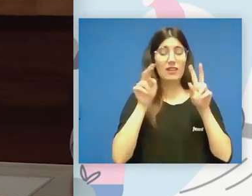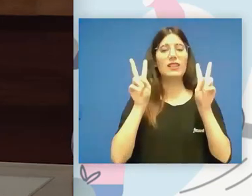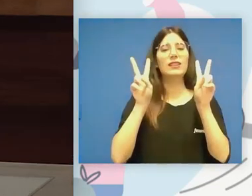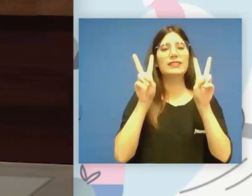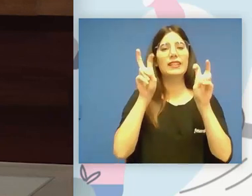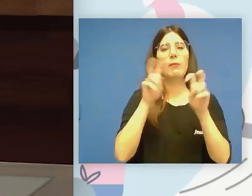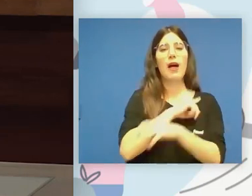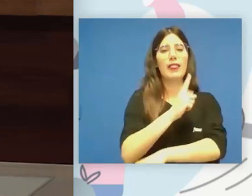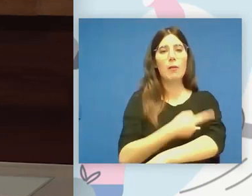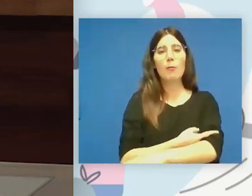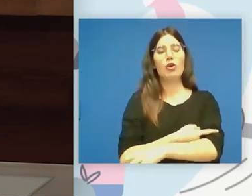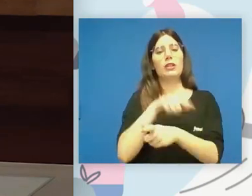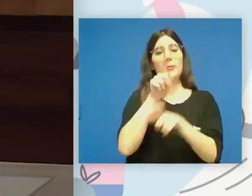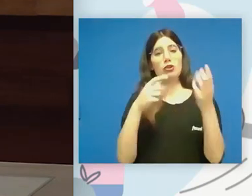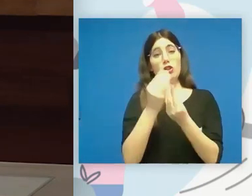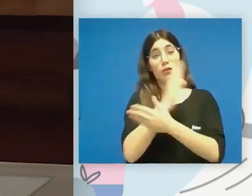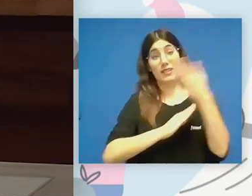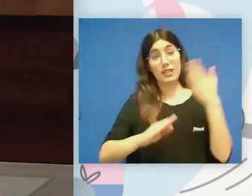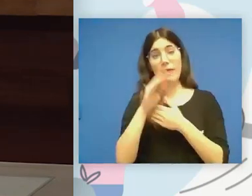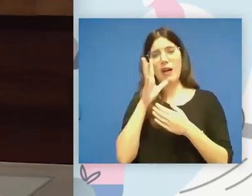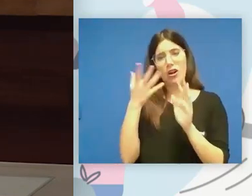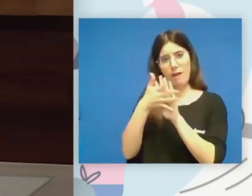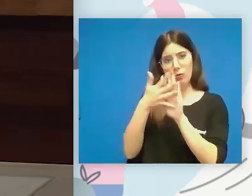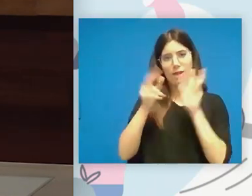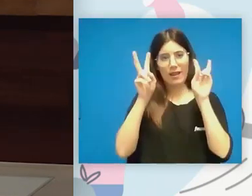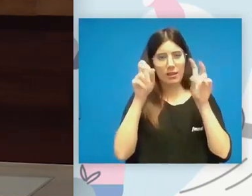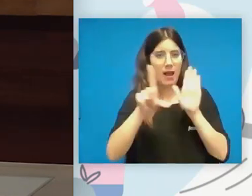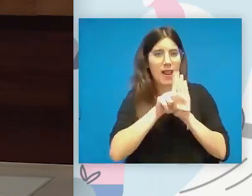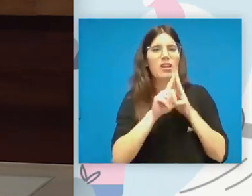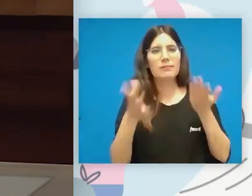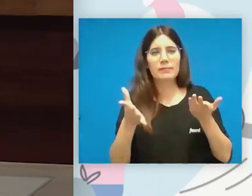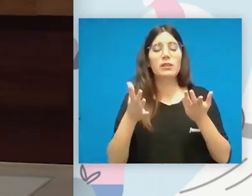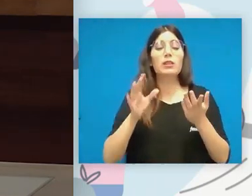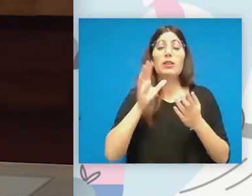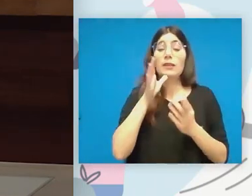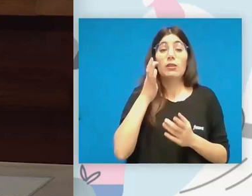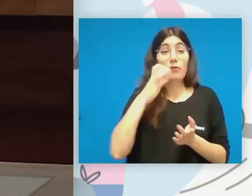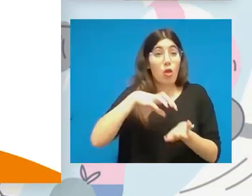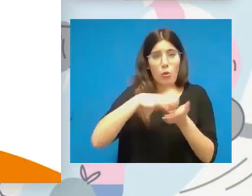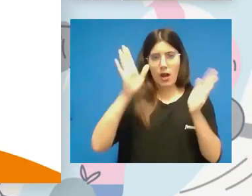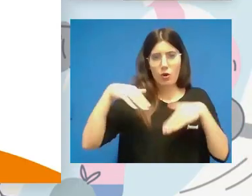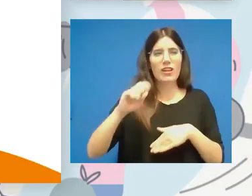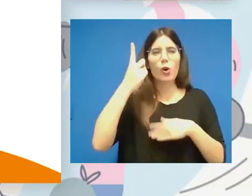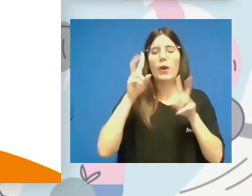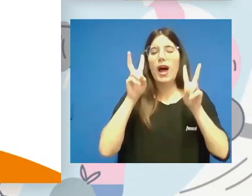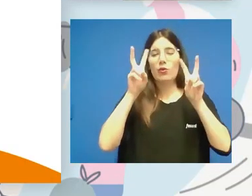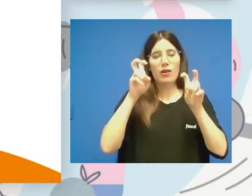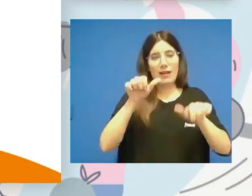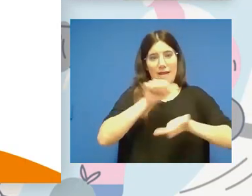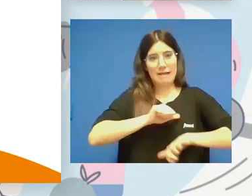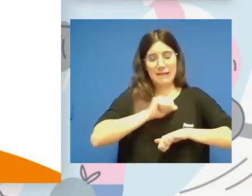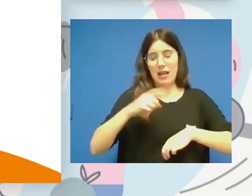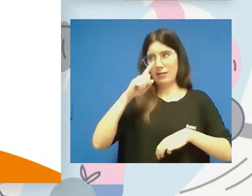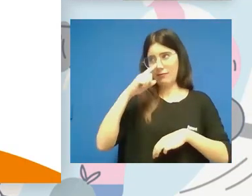deporte de personas con discapacidad. Y, sin duda, hay una novedad que es esperadísima durante